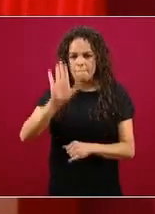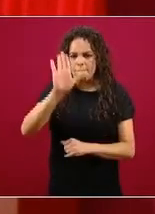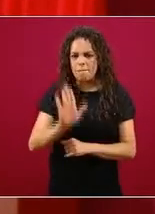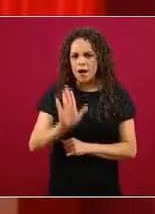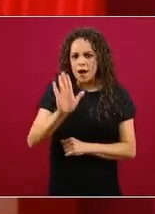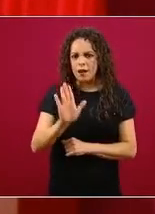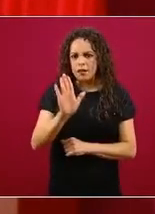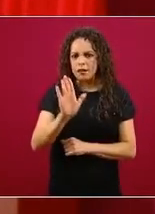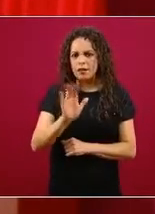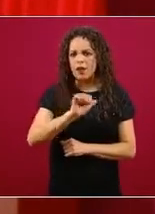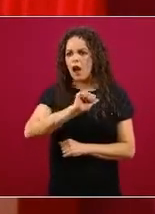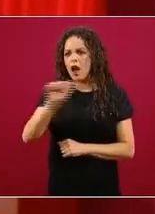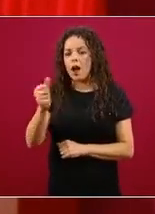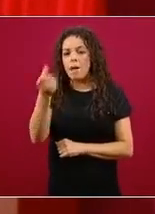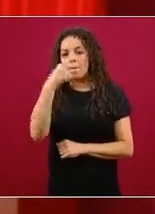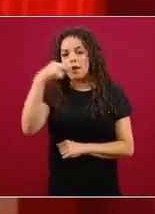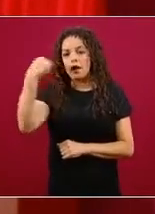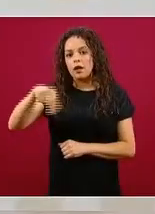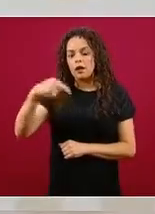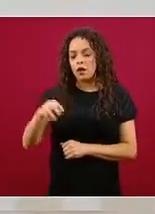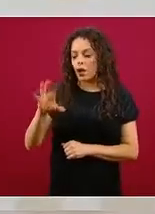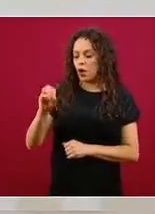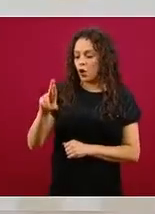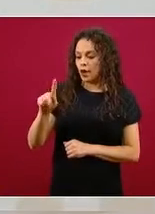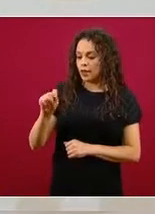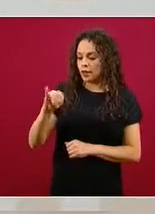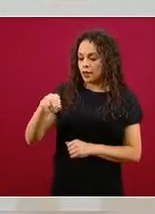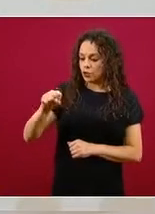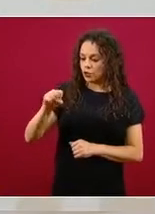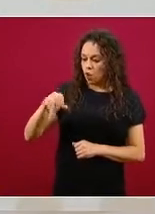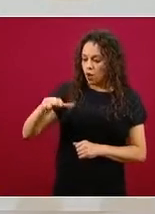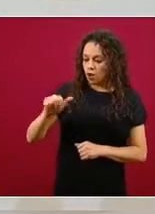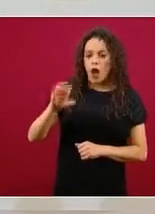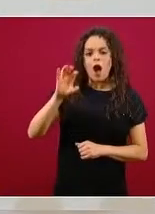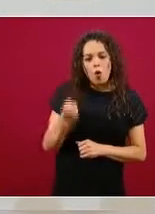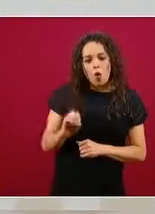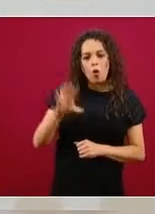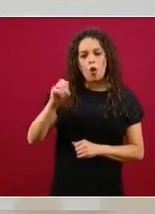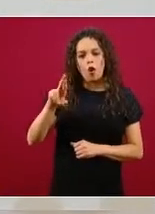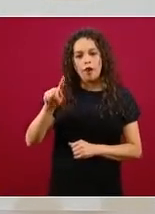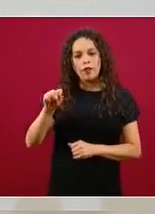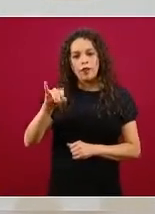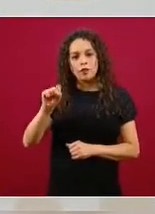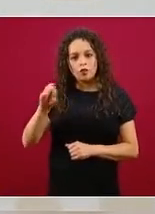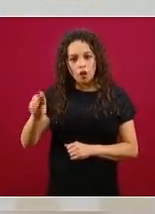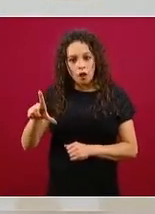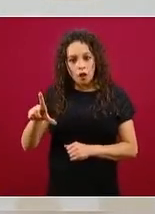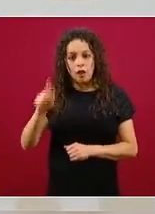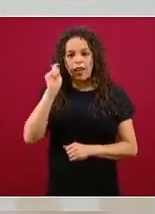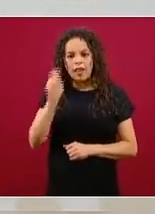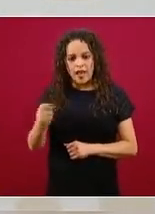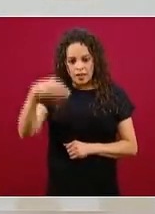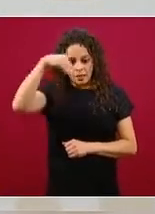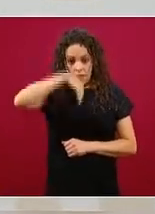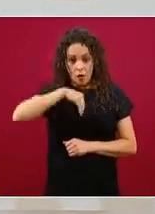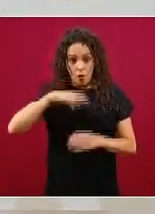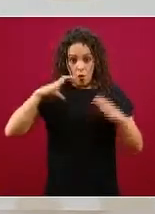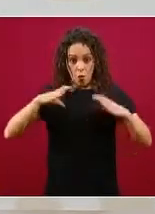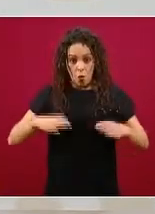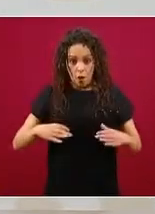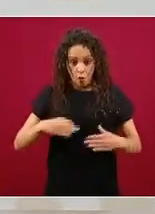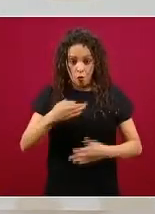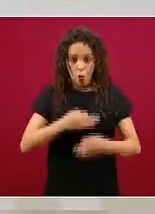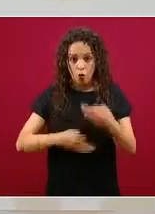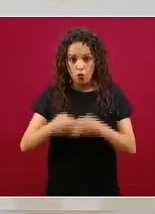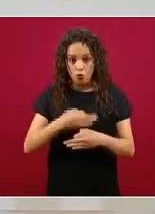a la cortisona o el cortisol, que es una hormona que producimos todos en nuestro organismo en las